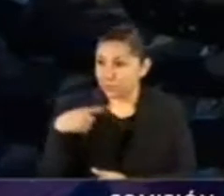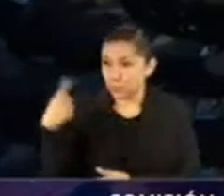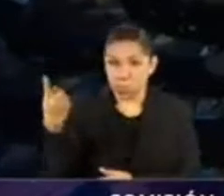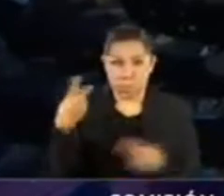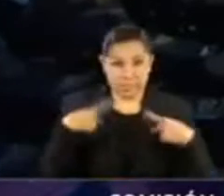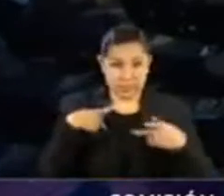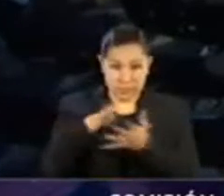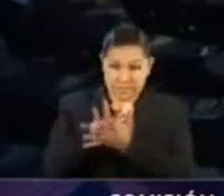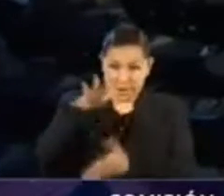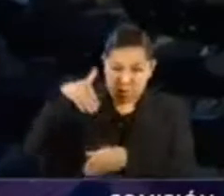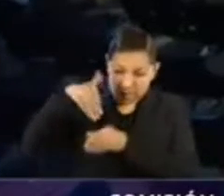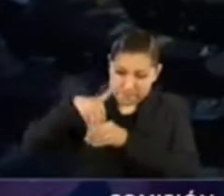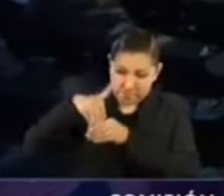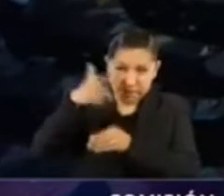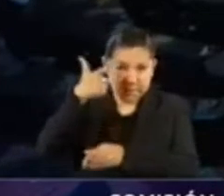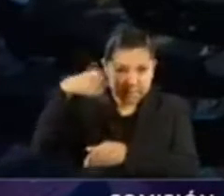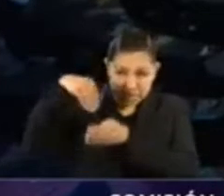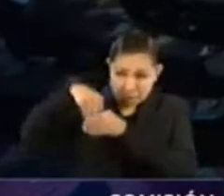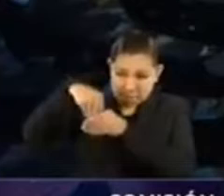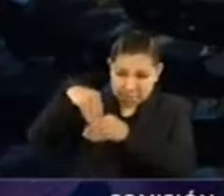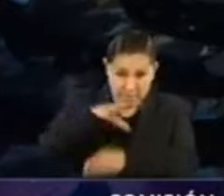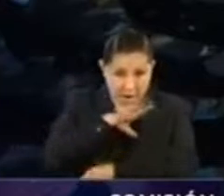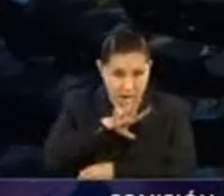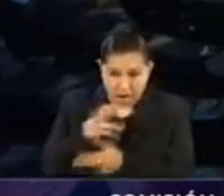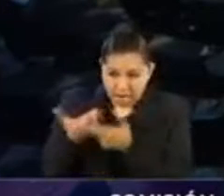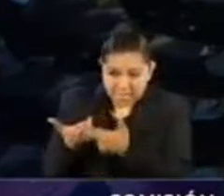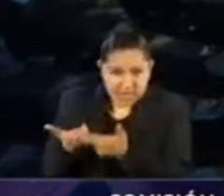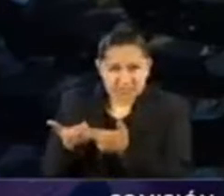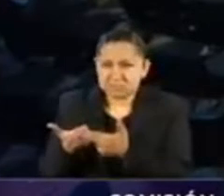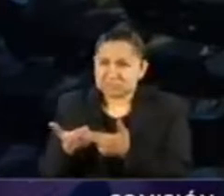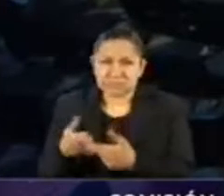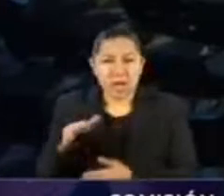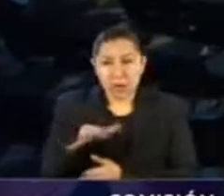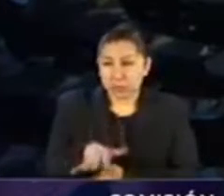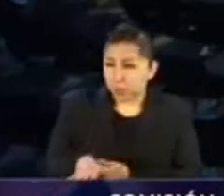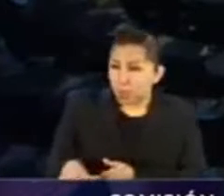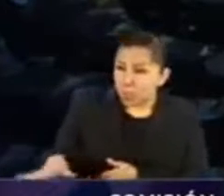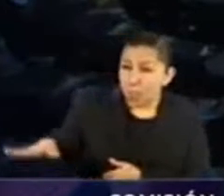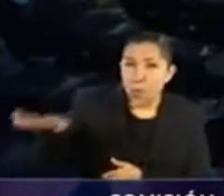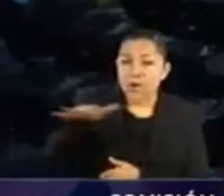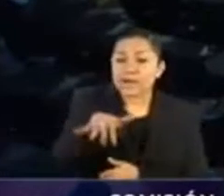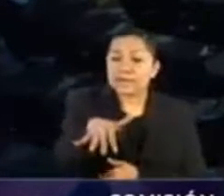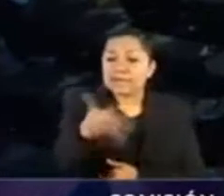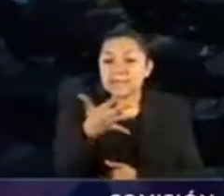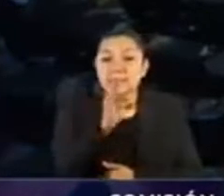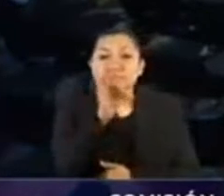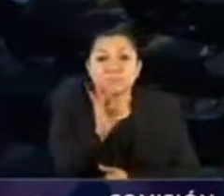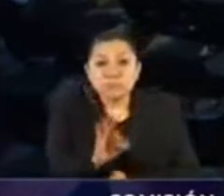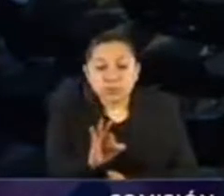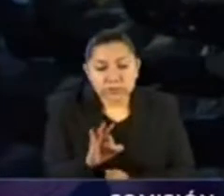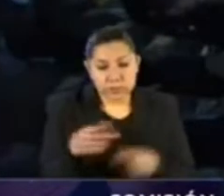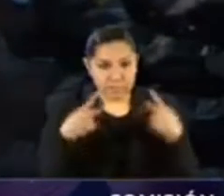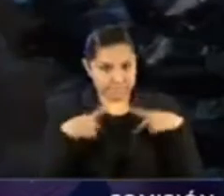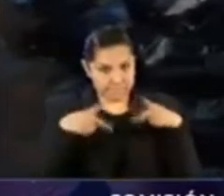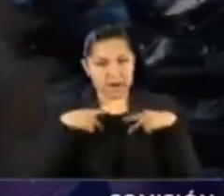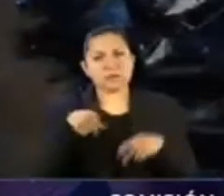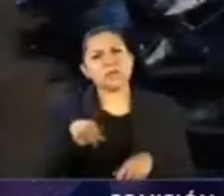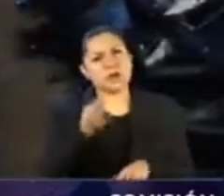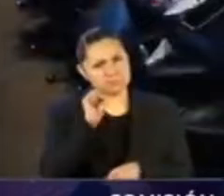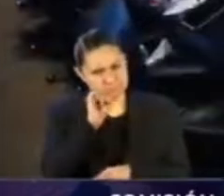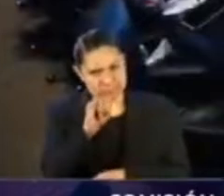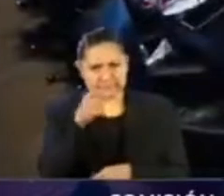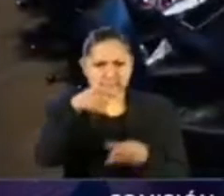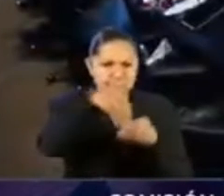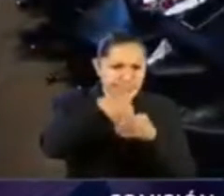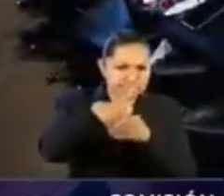que solo el 15% de la población de México cuenta con mecanismos formales de ahorro. Y los trabajadores